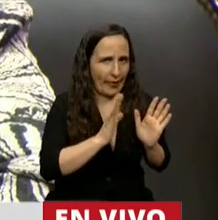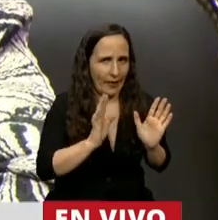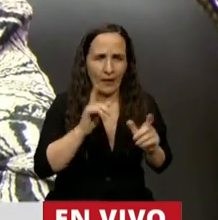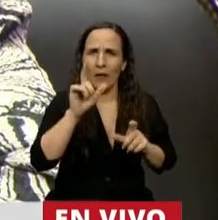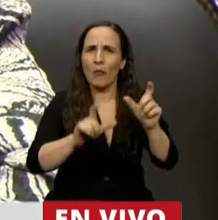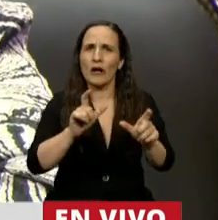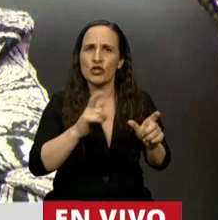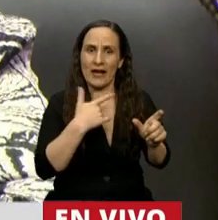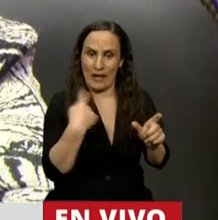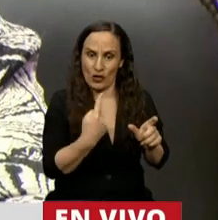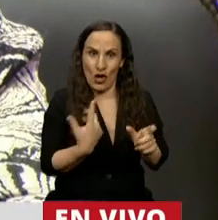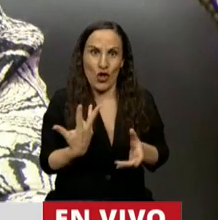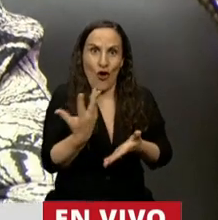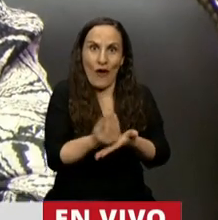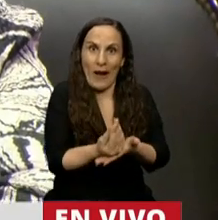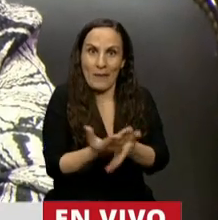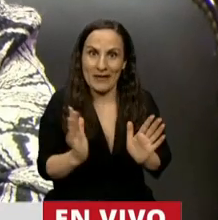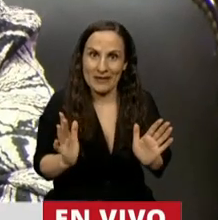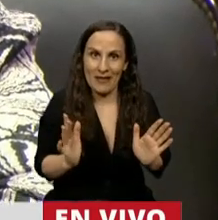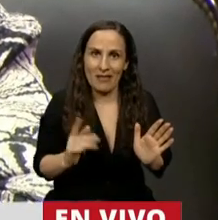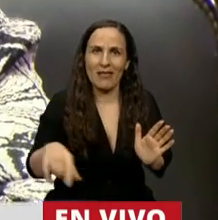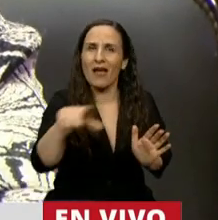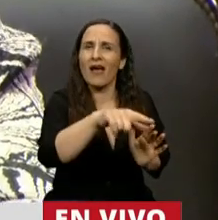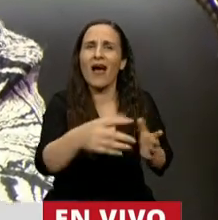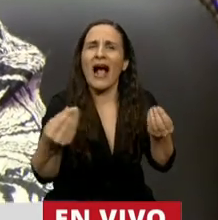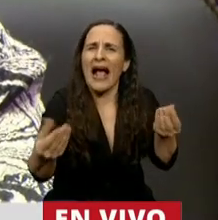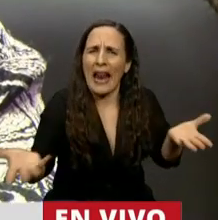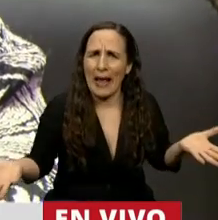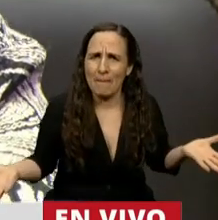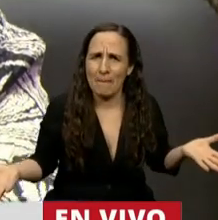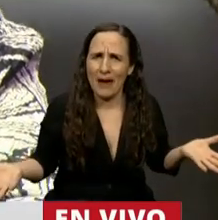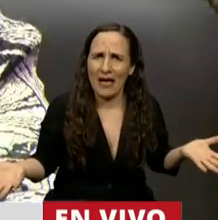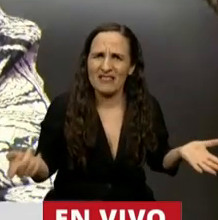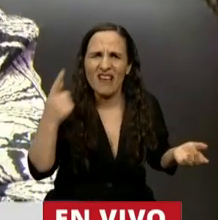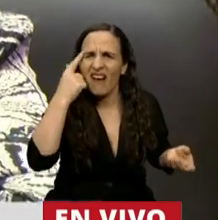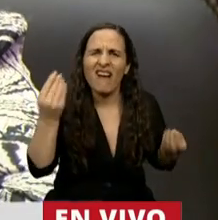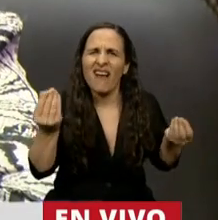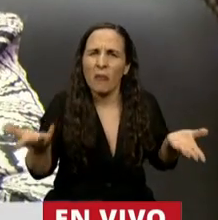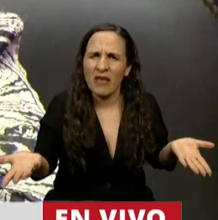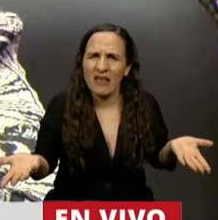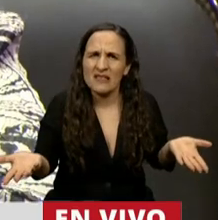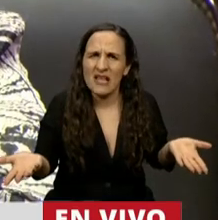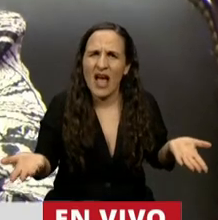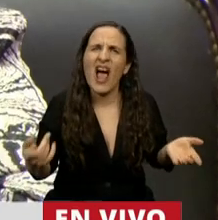¿Qué piensan que están yendo contra